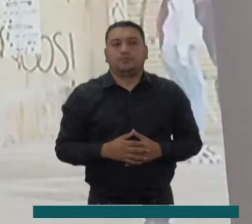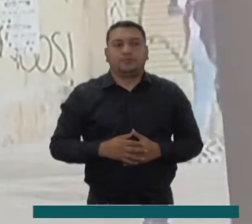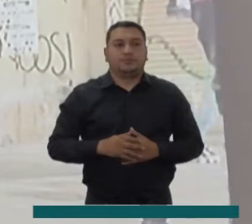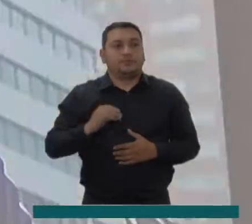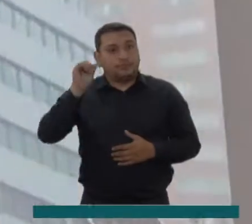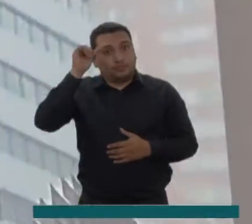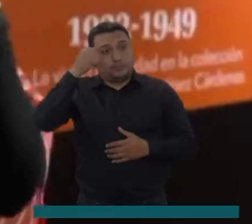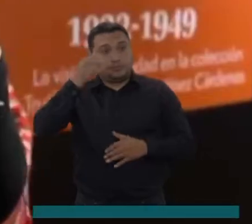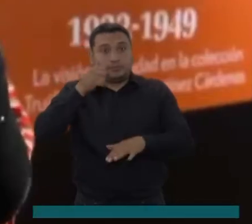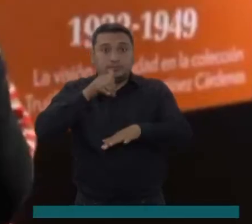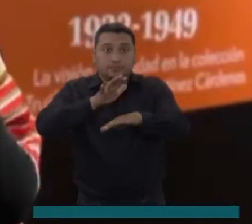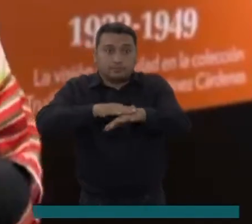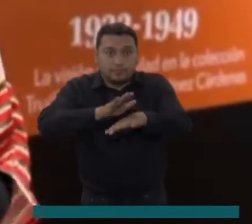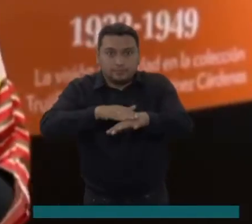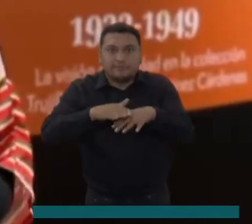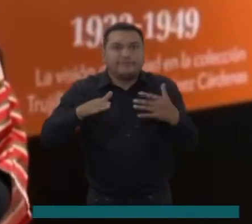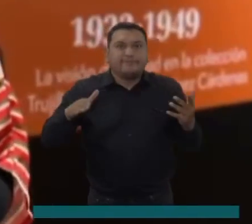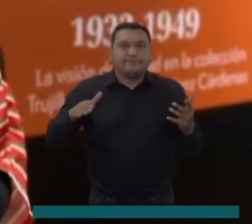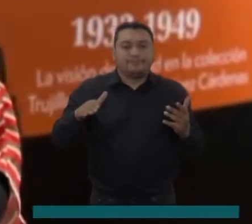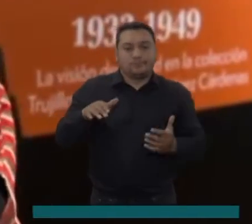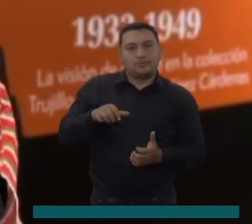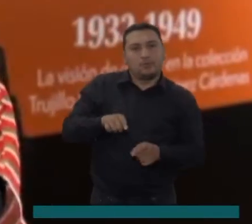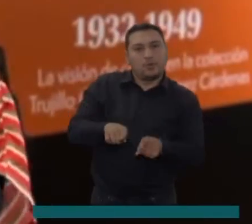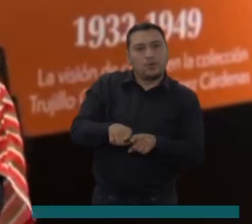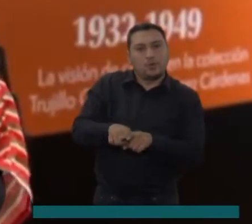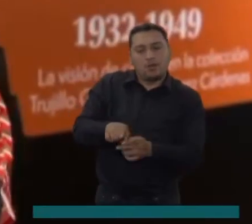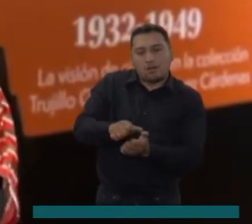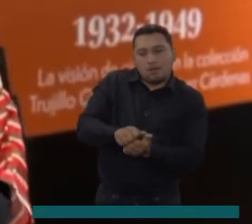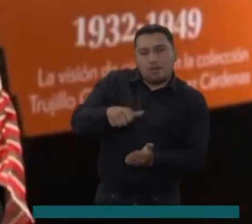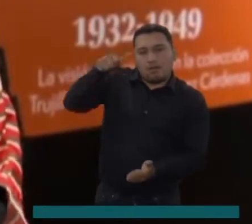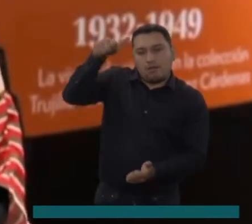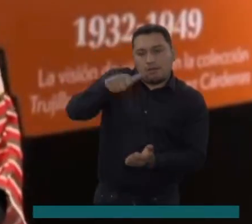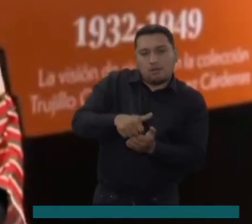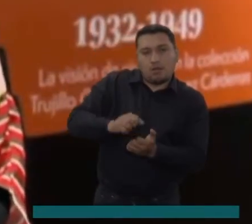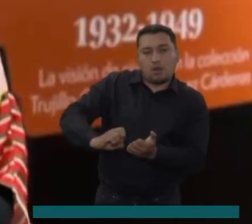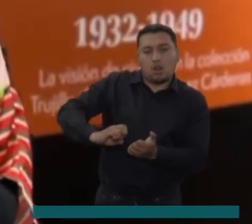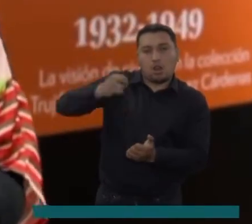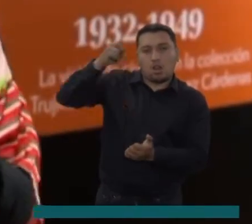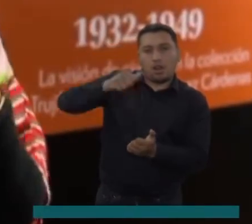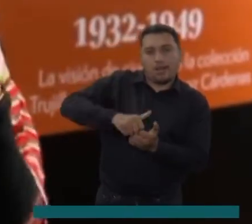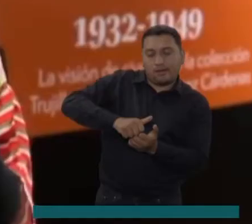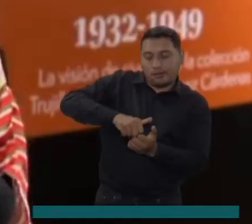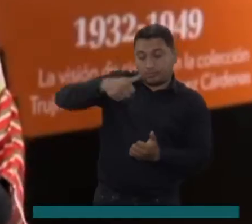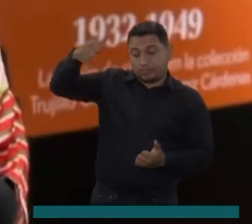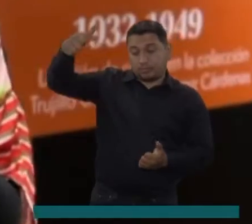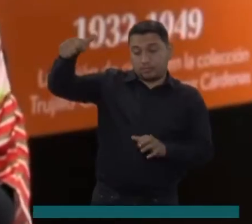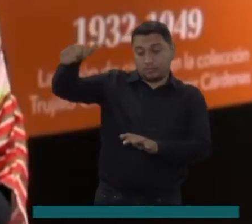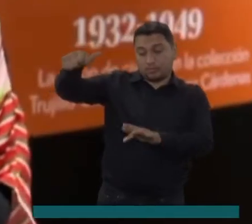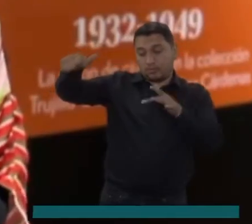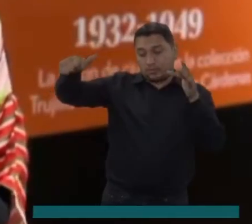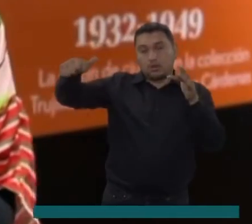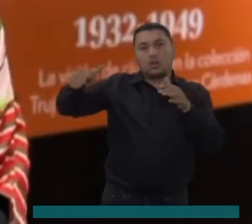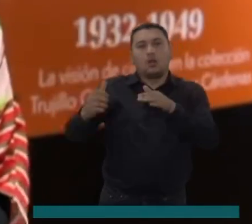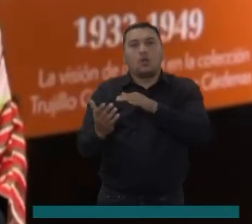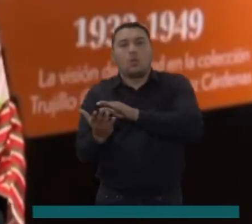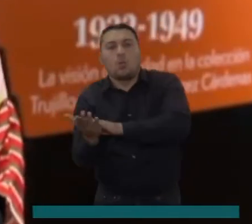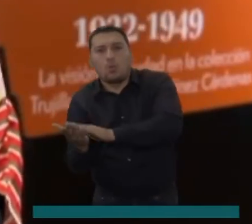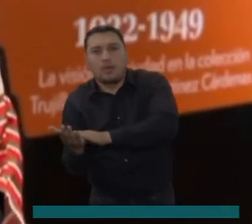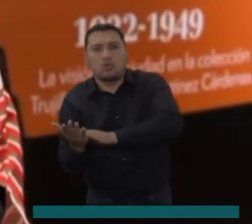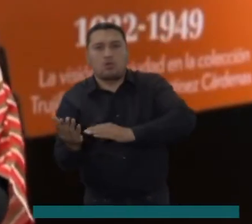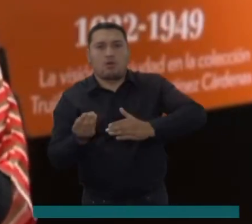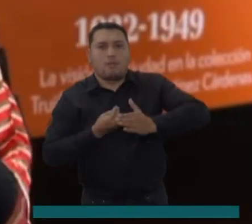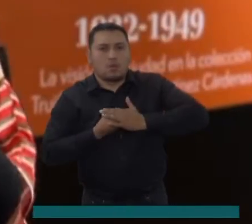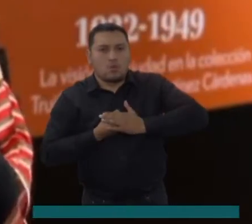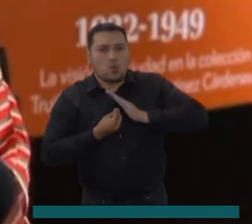Recuerden que nuestro cofre donde se guardan los tesoros institucionales, documentales y patrimoniales de la